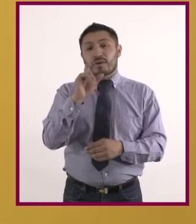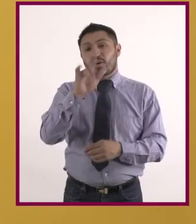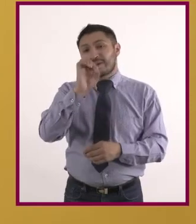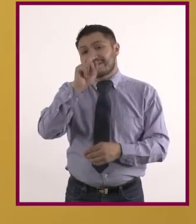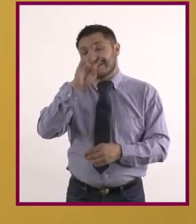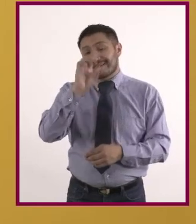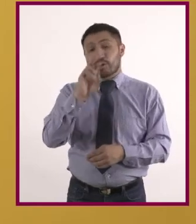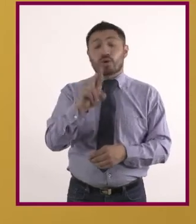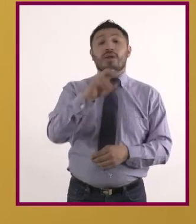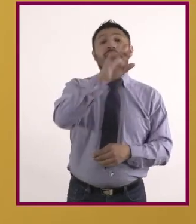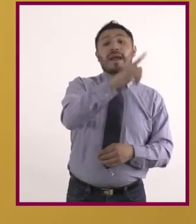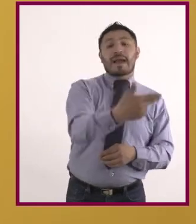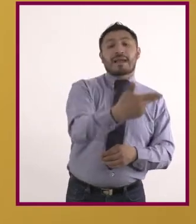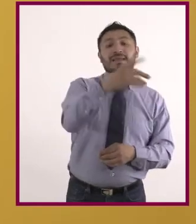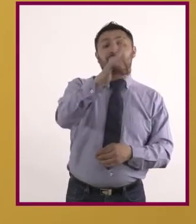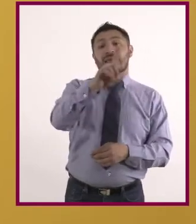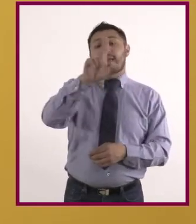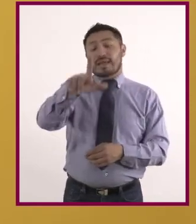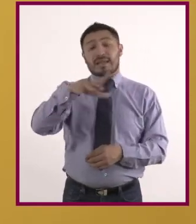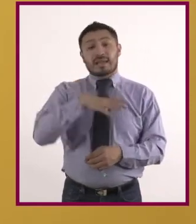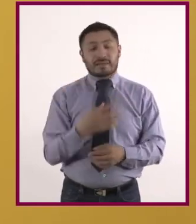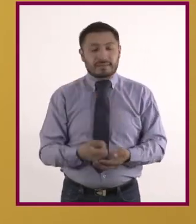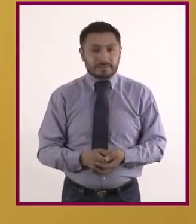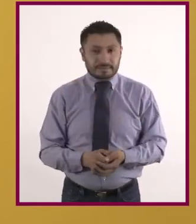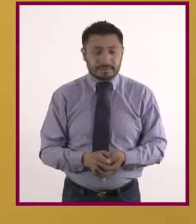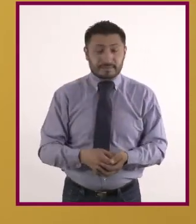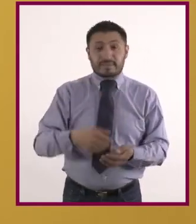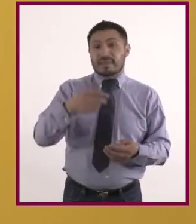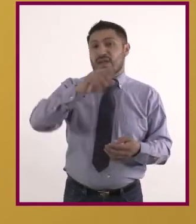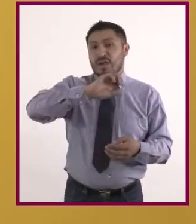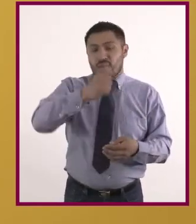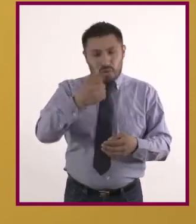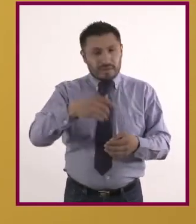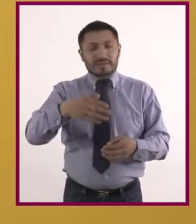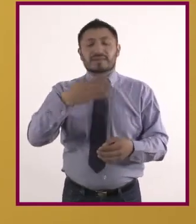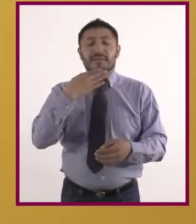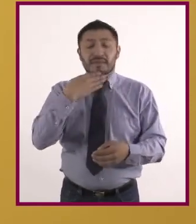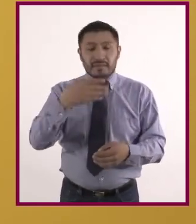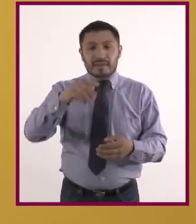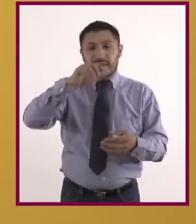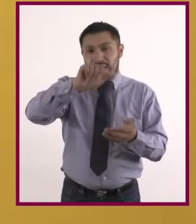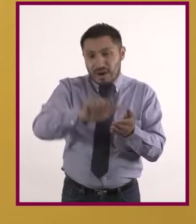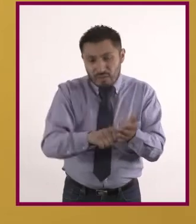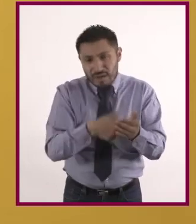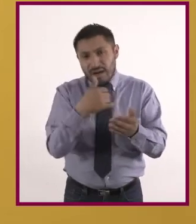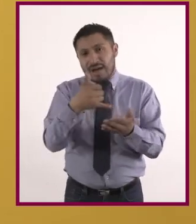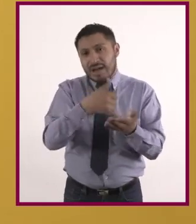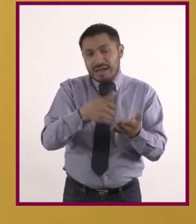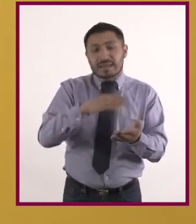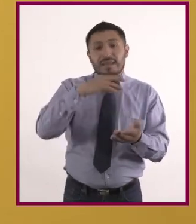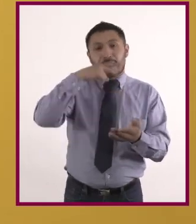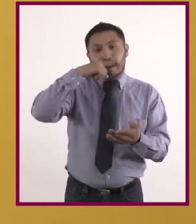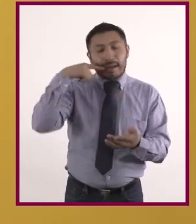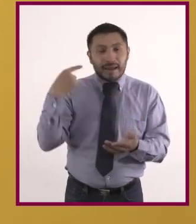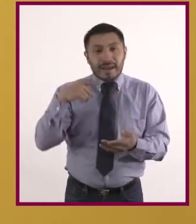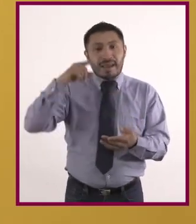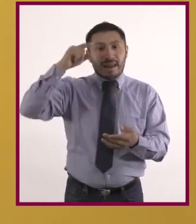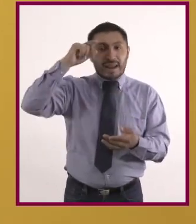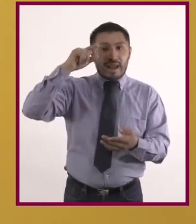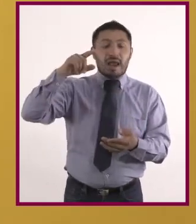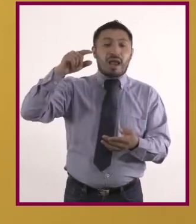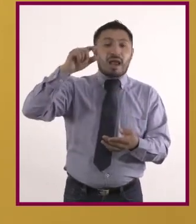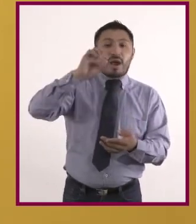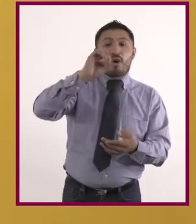HDL. Mono insaturadas encontradas en aguacate, aceite de canola y aceite de oliva, nueces, almendras,